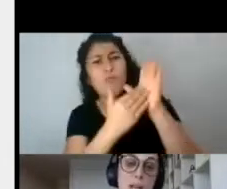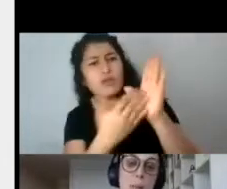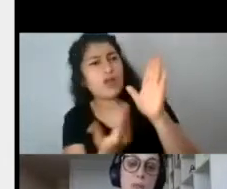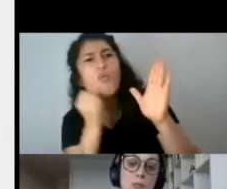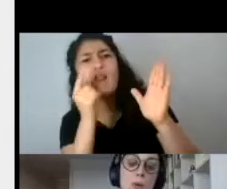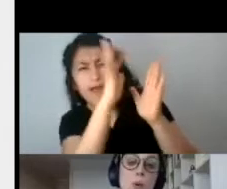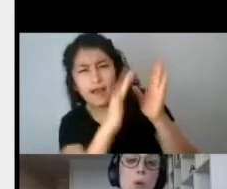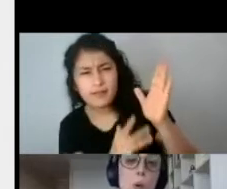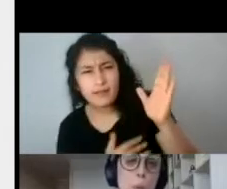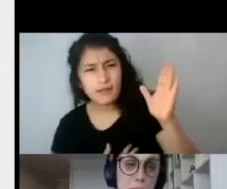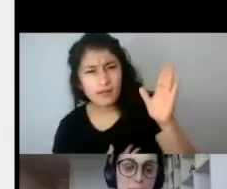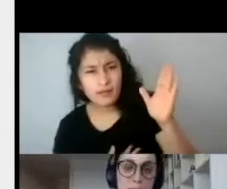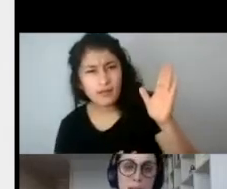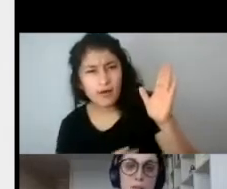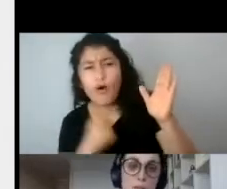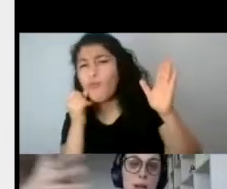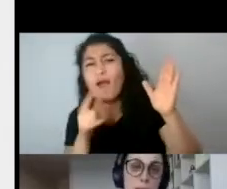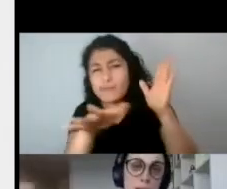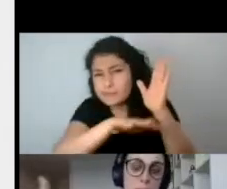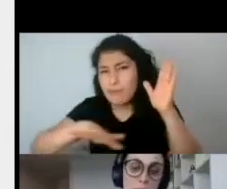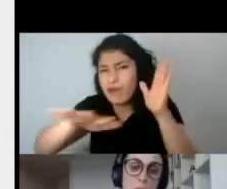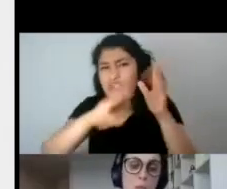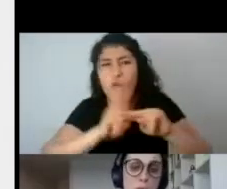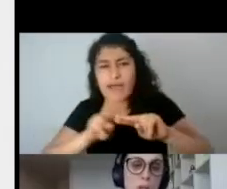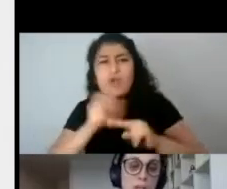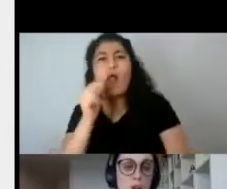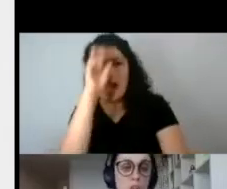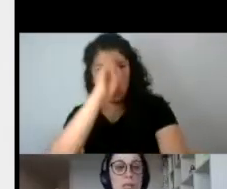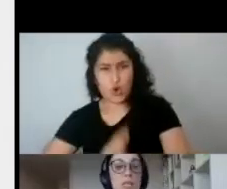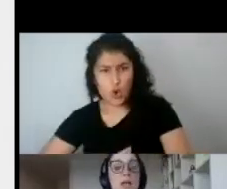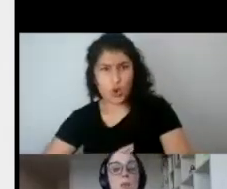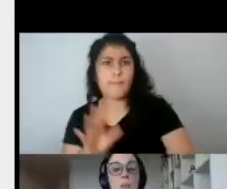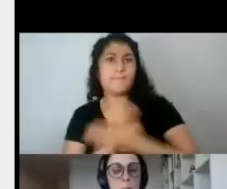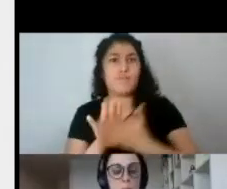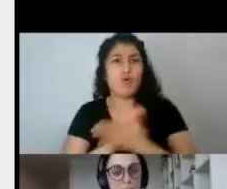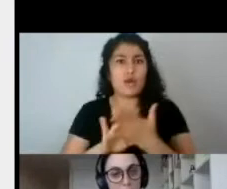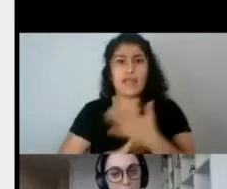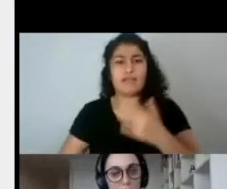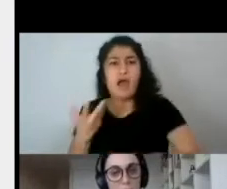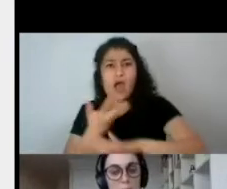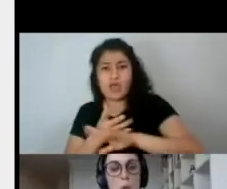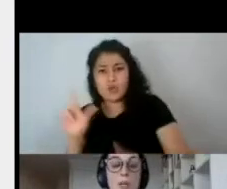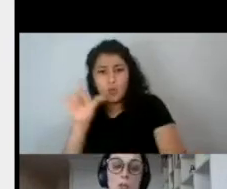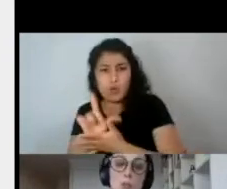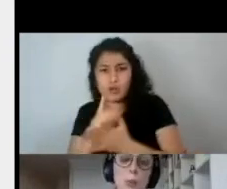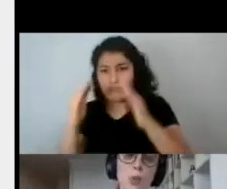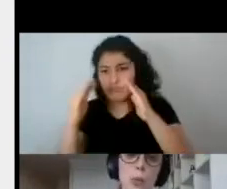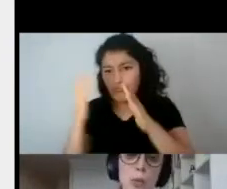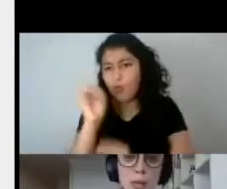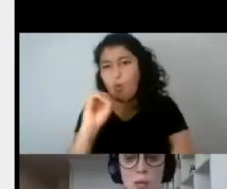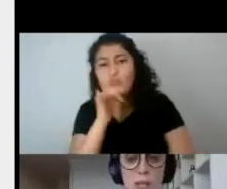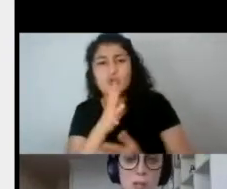¿Cuáles espacios ocupan? ¿Están fuera, en el espacio público? ¿Están contenidas en un espacio privado? ¿O cuáles son sus